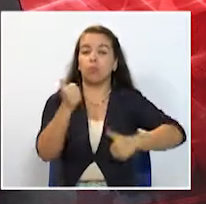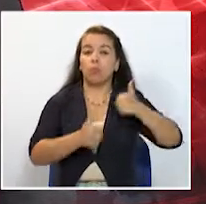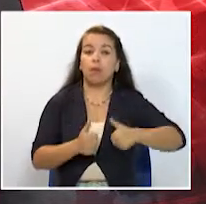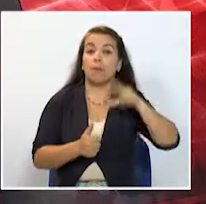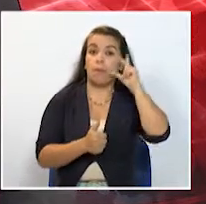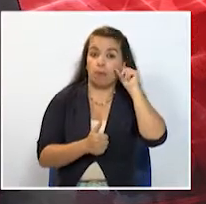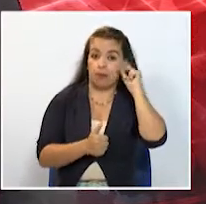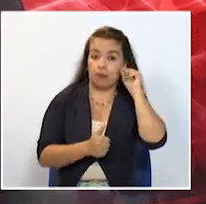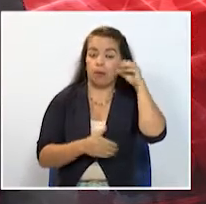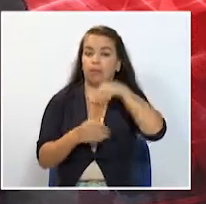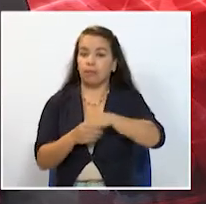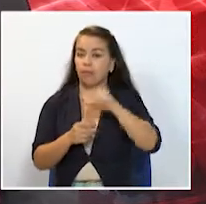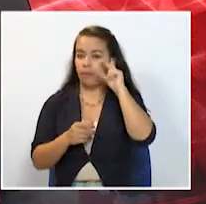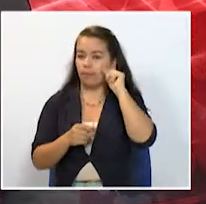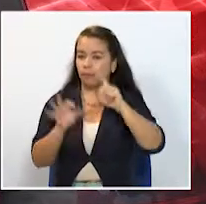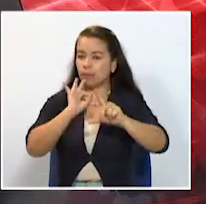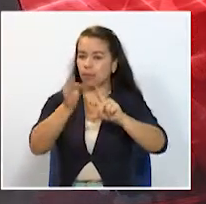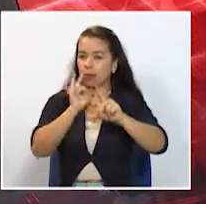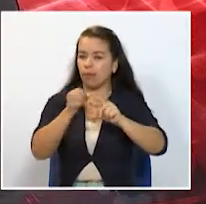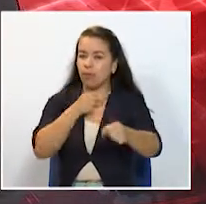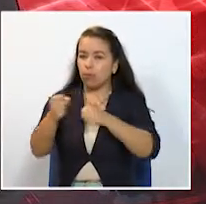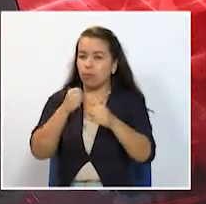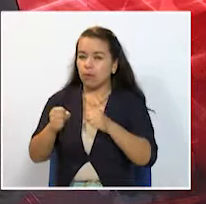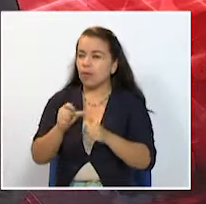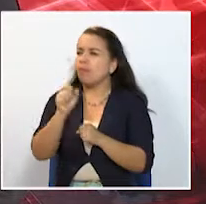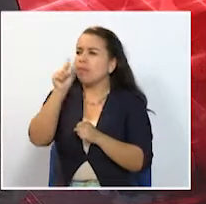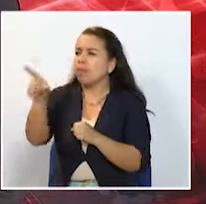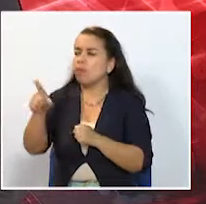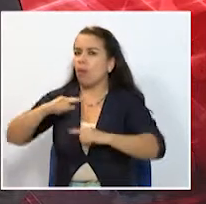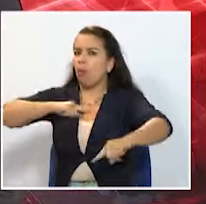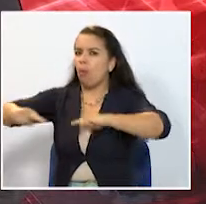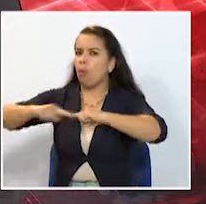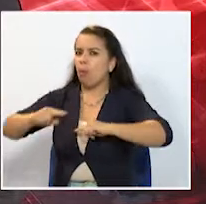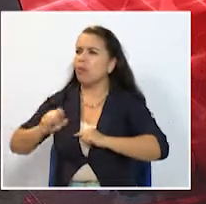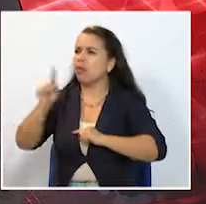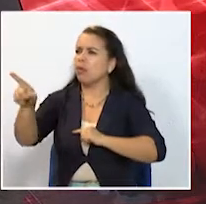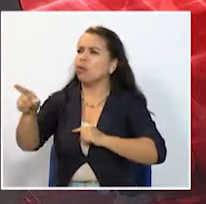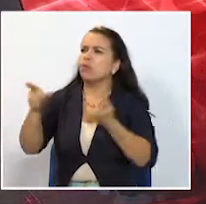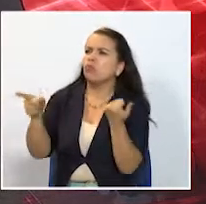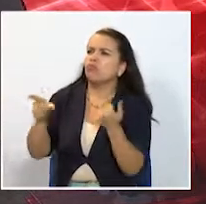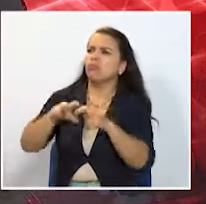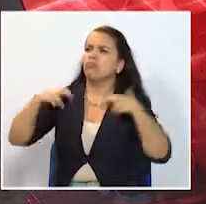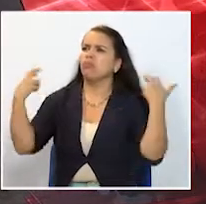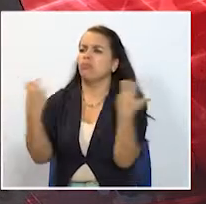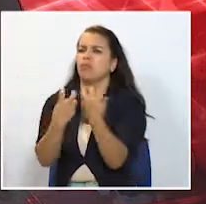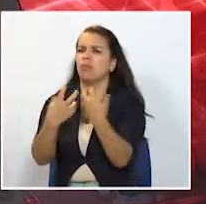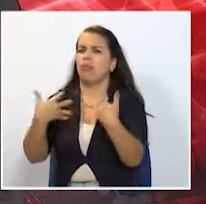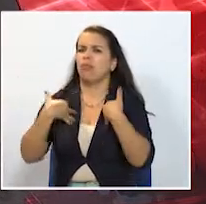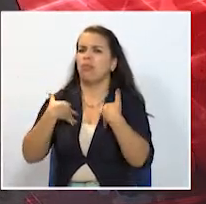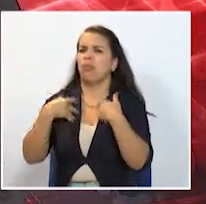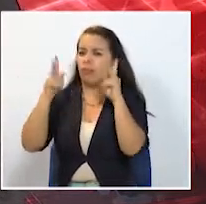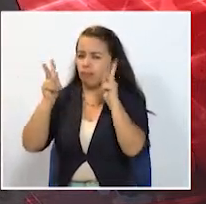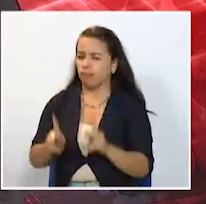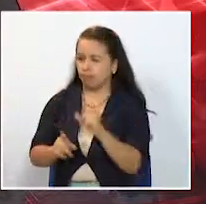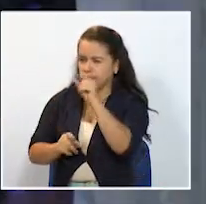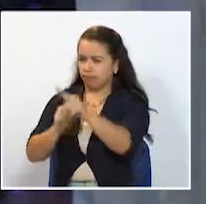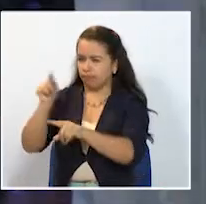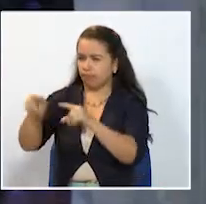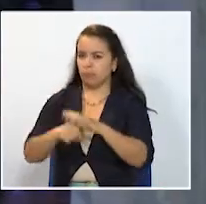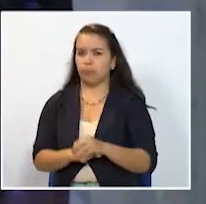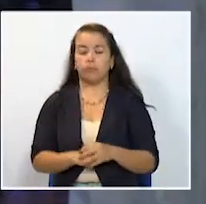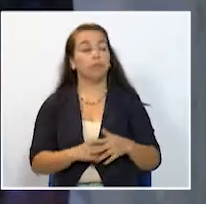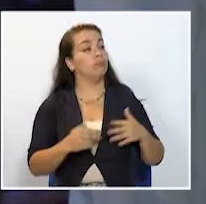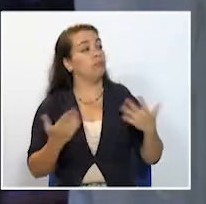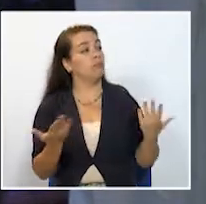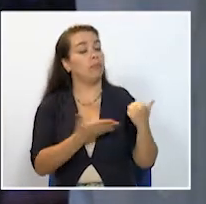Pereira. Telecafé Noticias habló con Albert Marín Sánchez, coordinador de la Mesa de Víctimas en Pereira. No hay ayudas